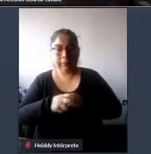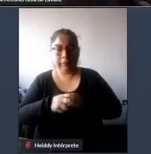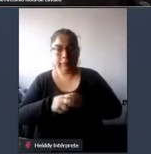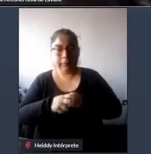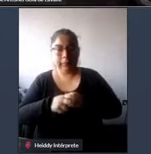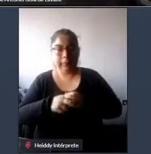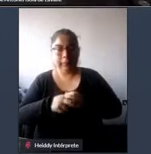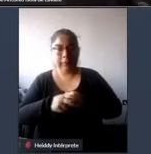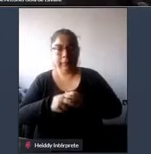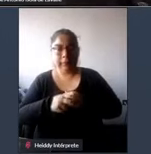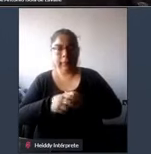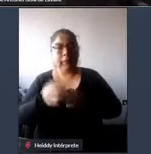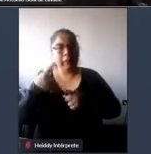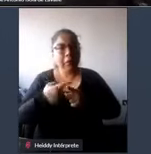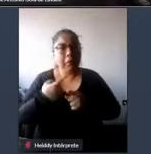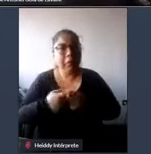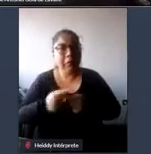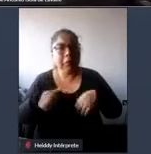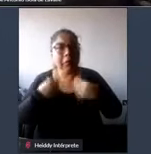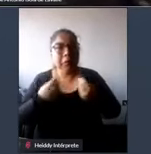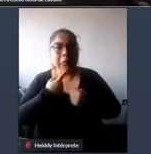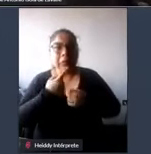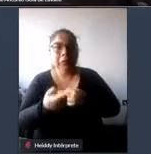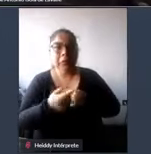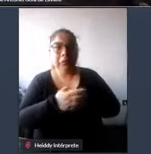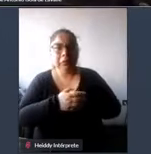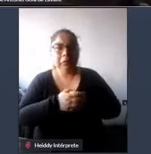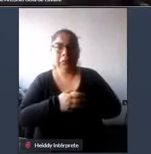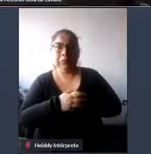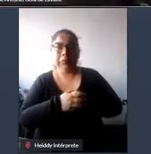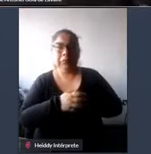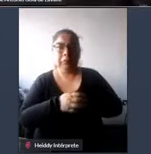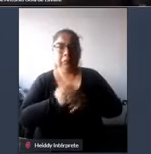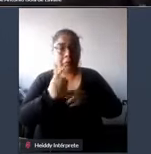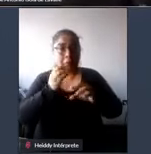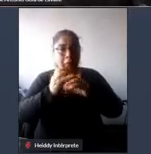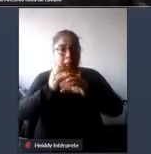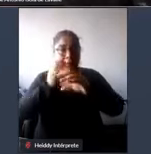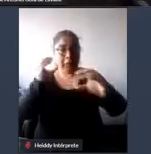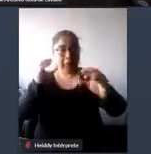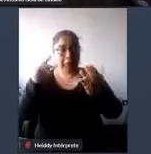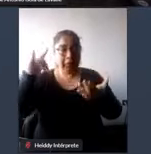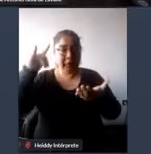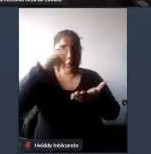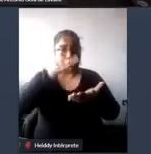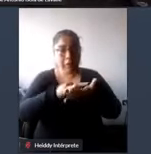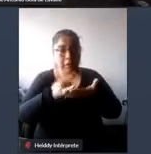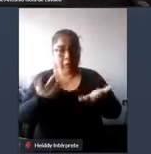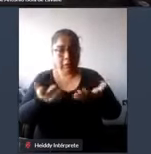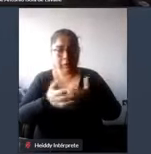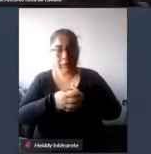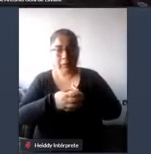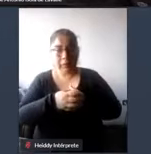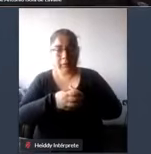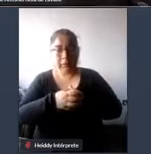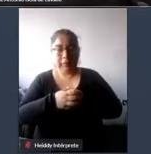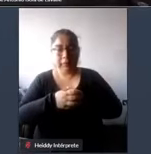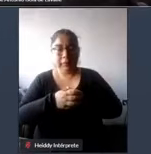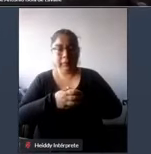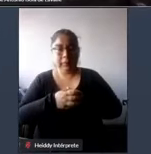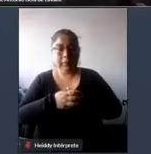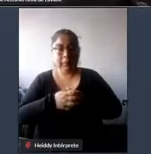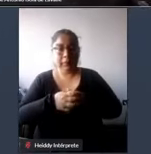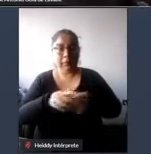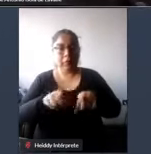¿qué más puedo decirles? en la en la cuestión del del transporte aéreo cuando pasó lo que pasó con